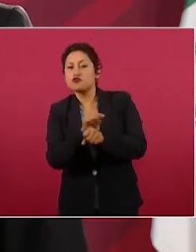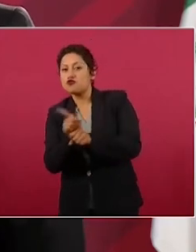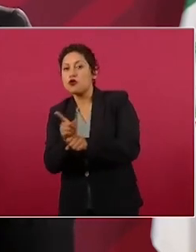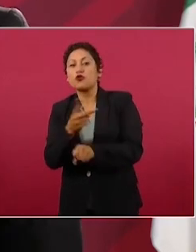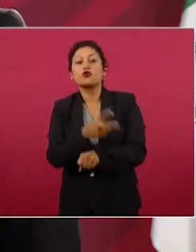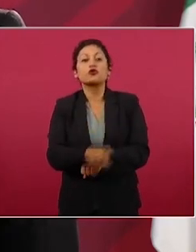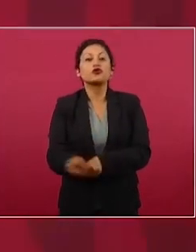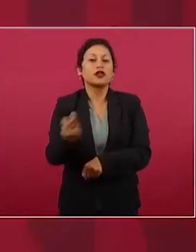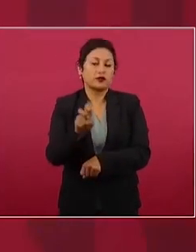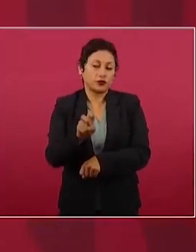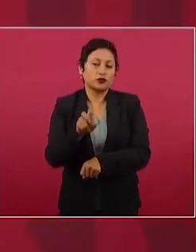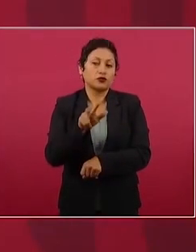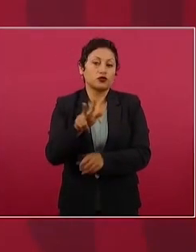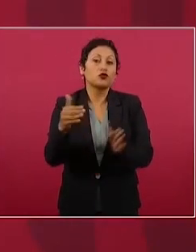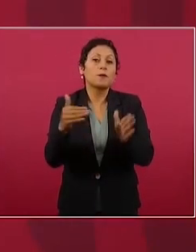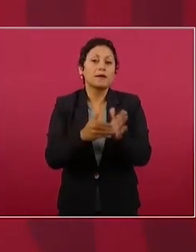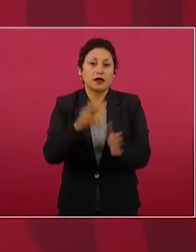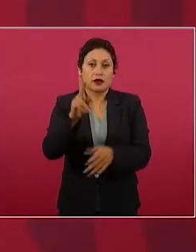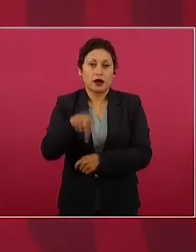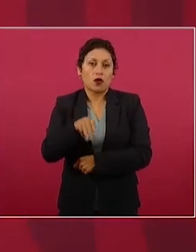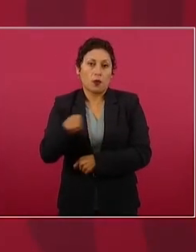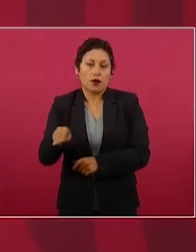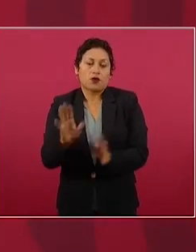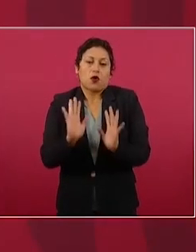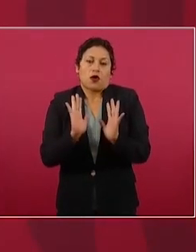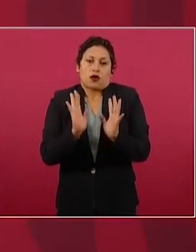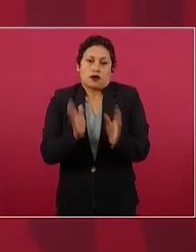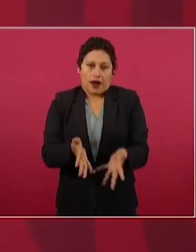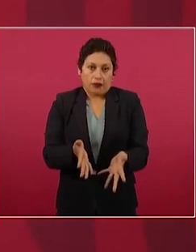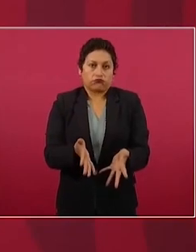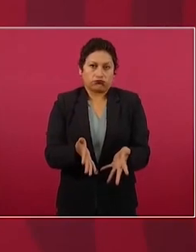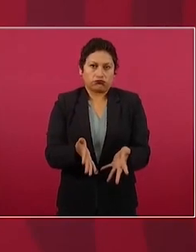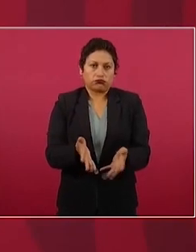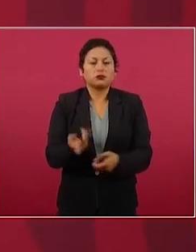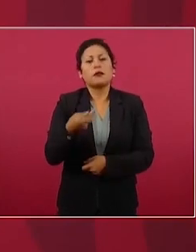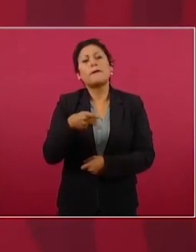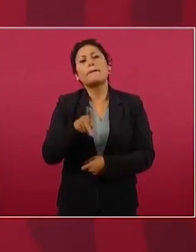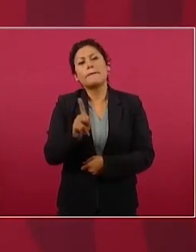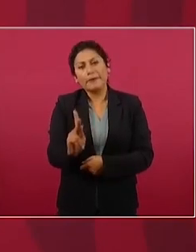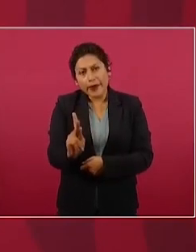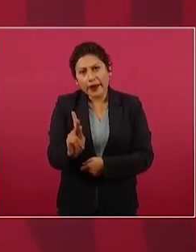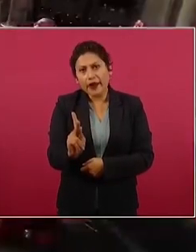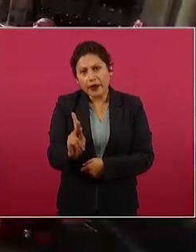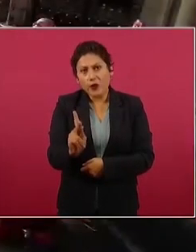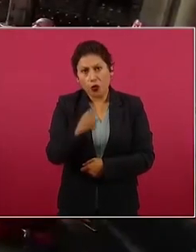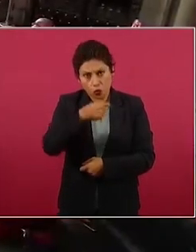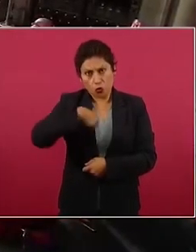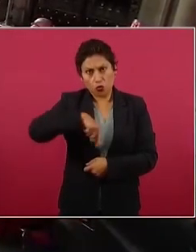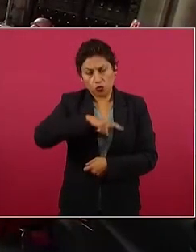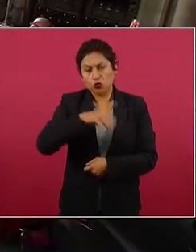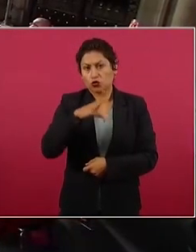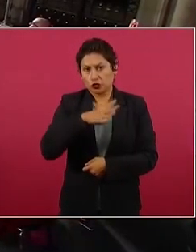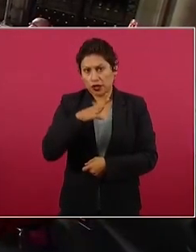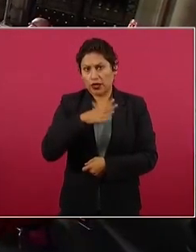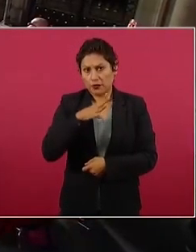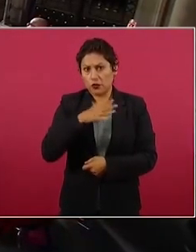Pero tenemos ya camionetas de las que usamos